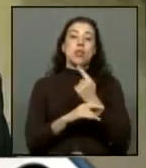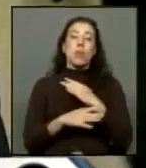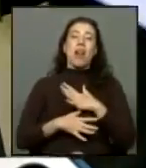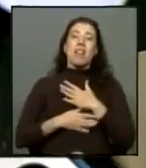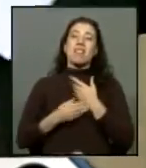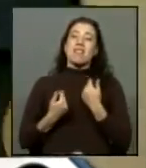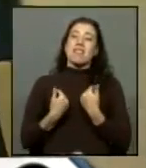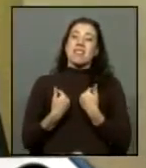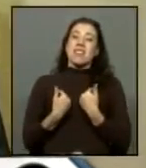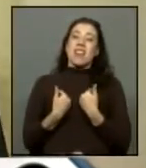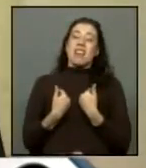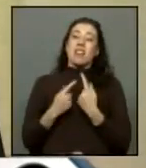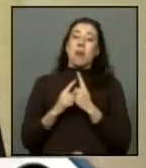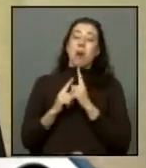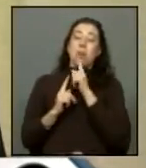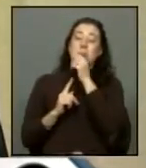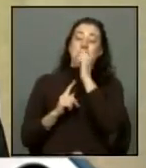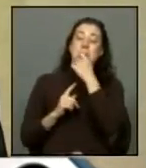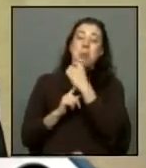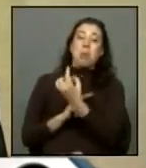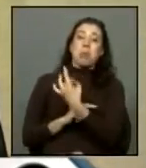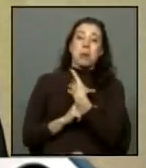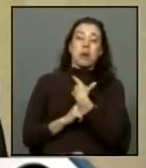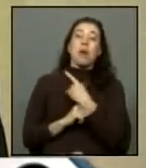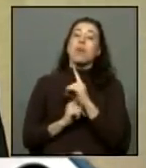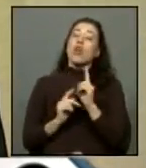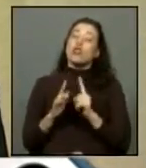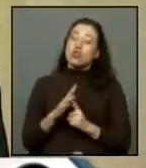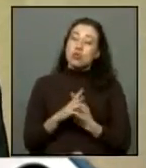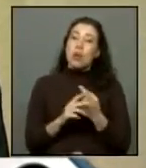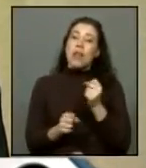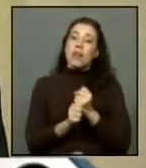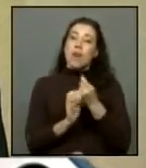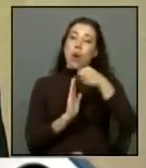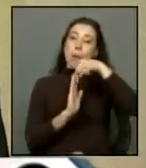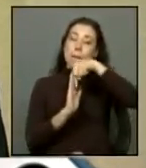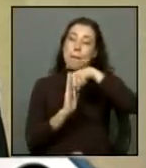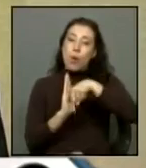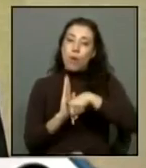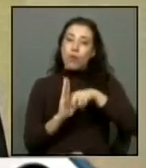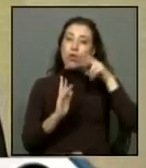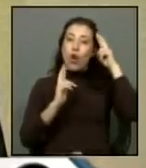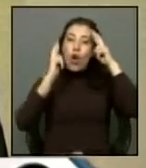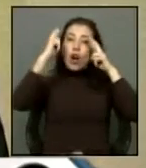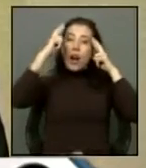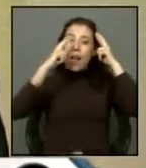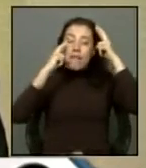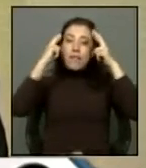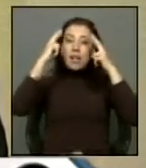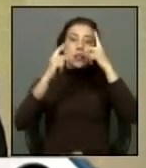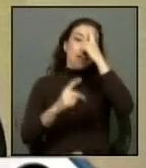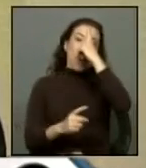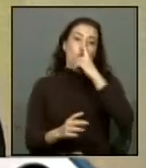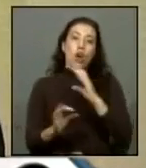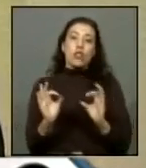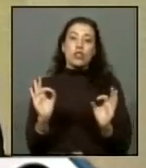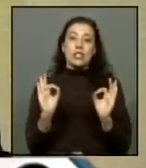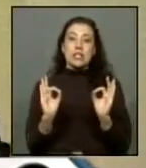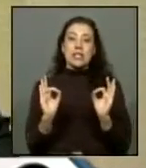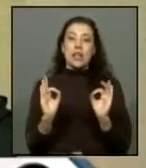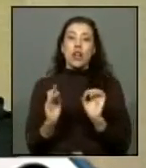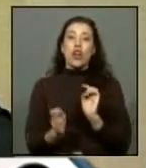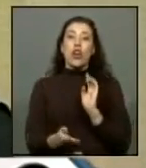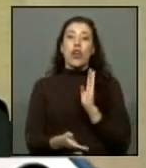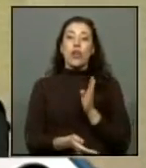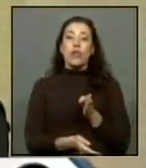completamente silenciados sino que surgiera de un trabajo mucho más profundo más reflexivo más serio y que no